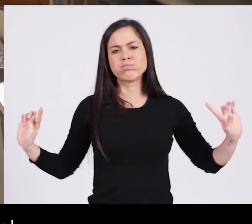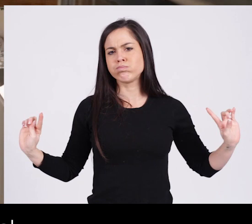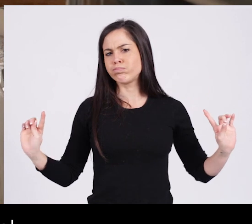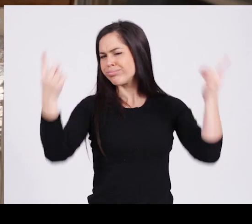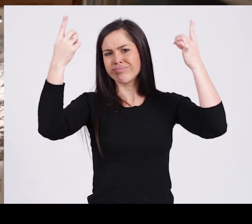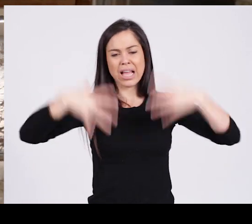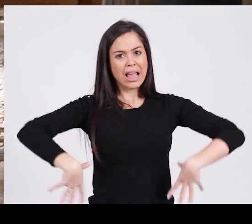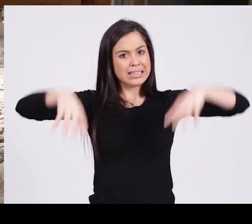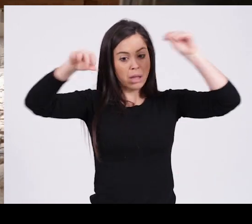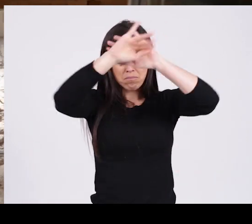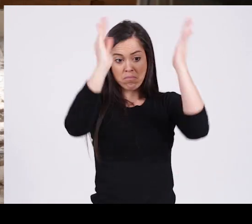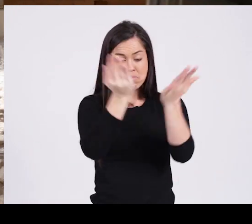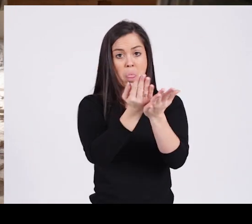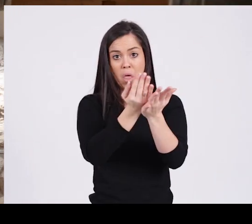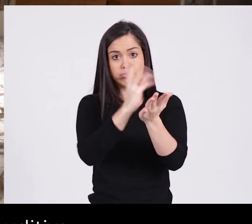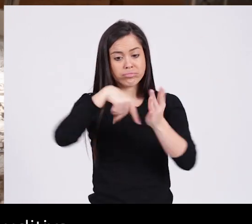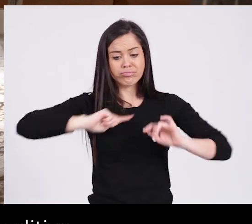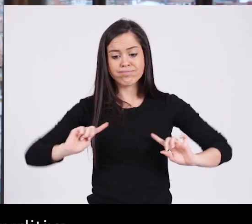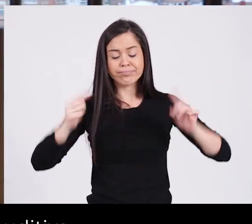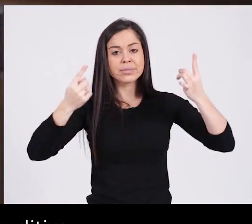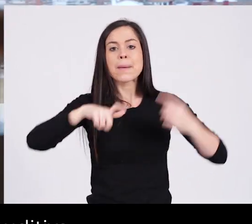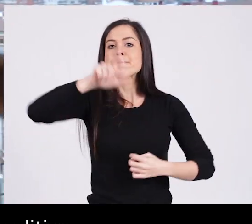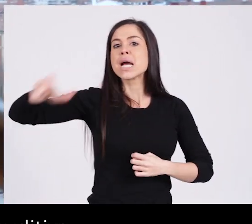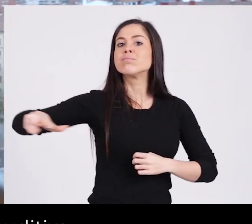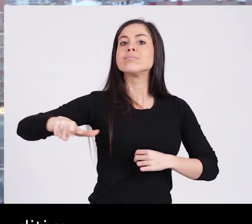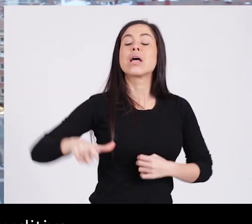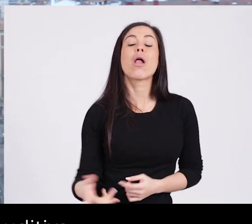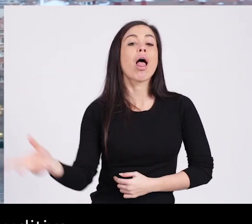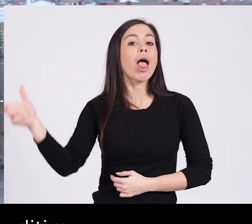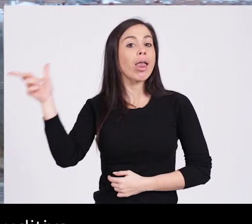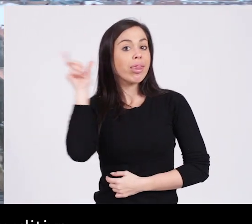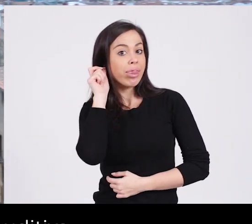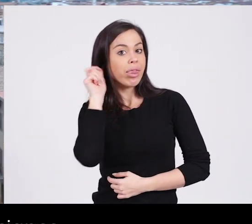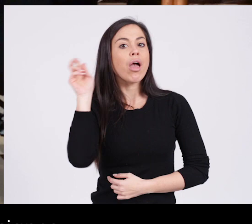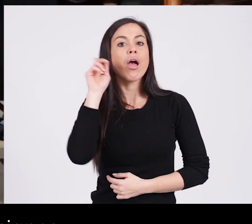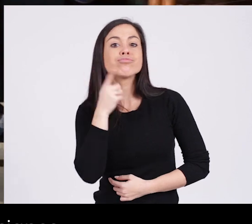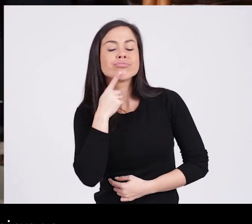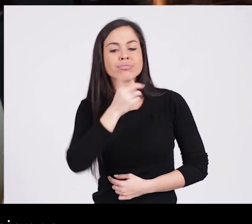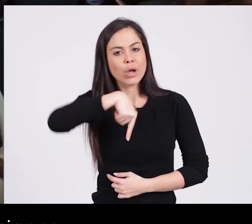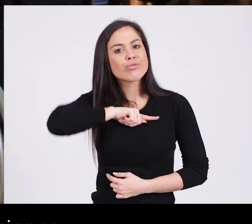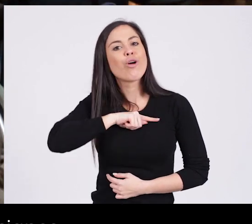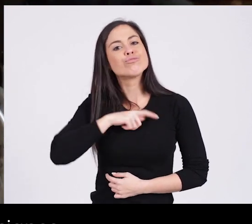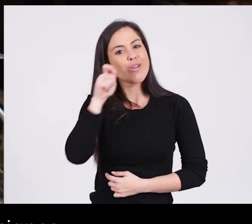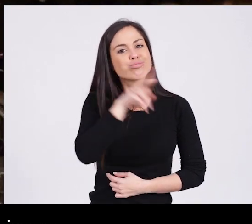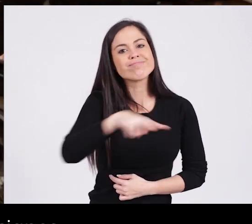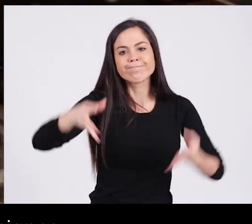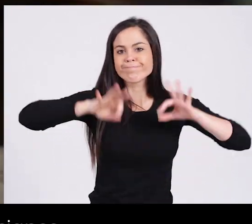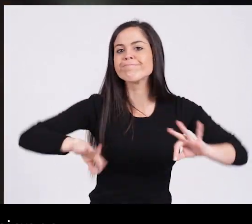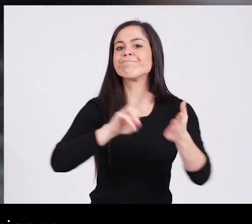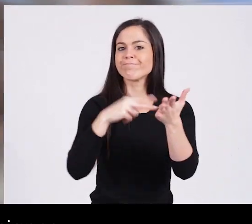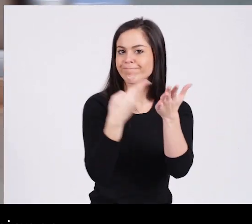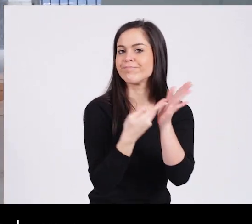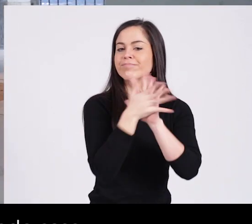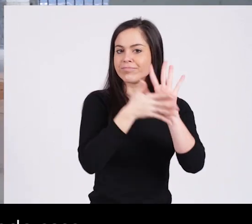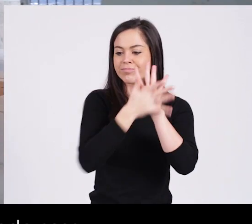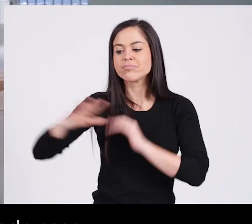nivel de una catedral, yo diría que a nivel mundial. Para las personas con diversidad funcional auditiva existen visitas específicas con intérprete